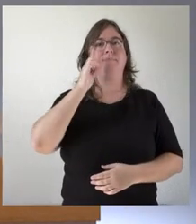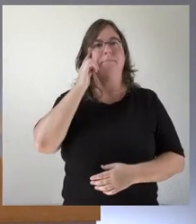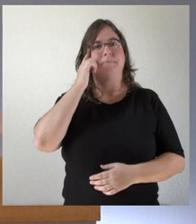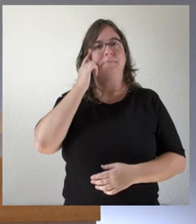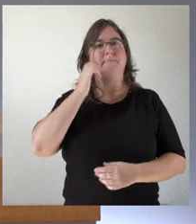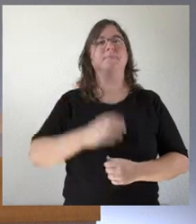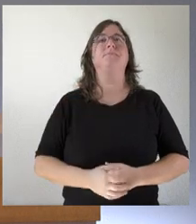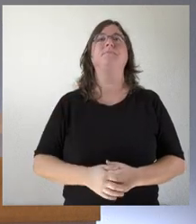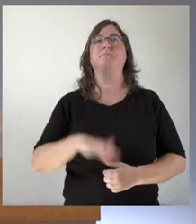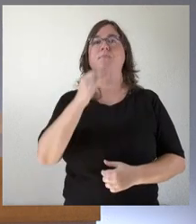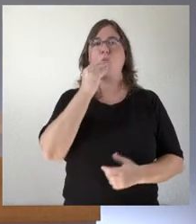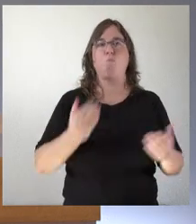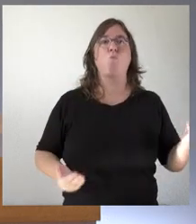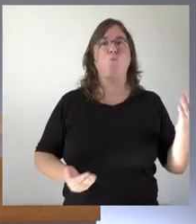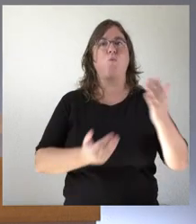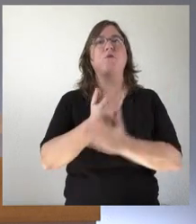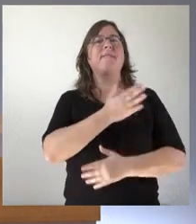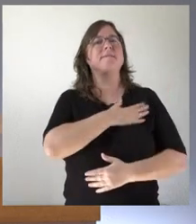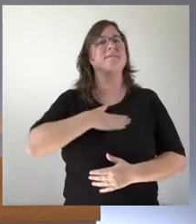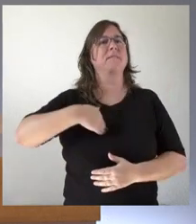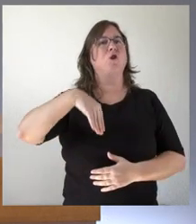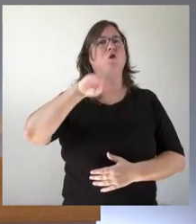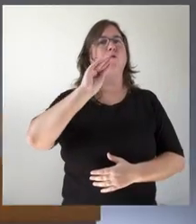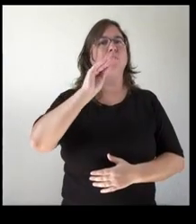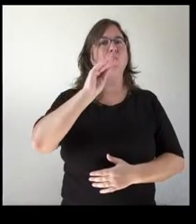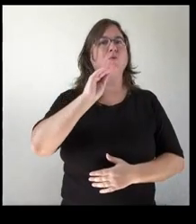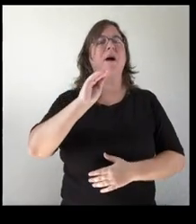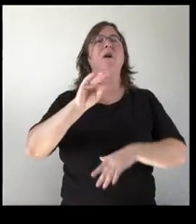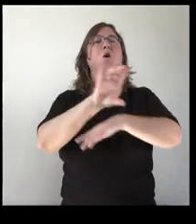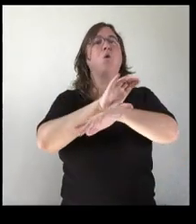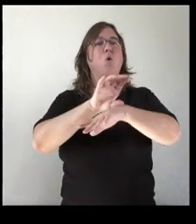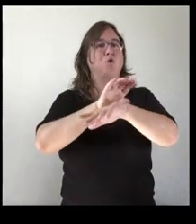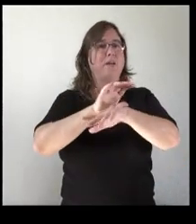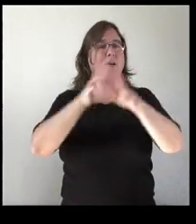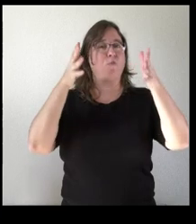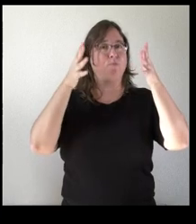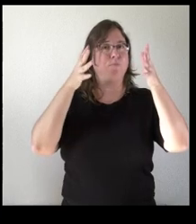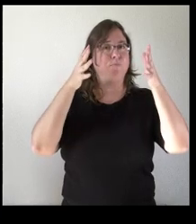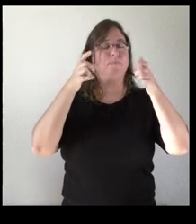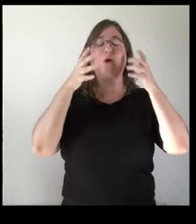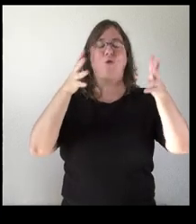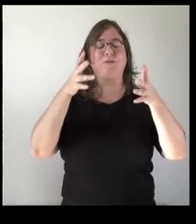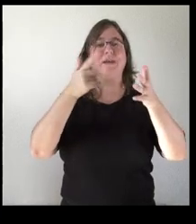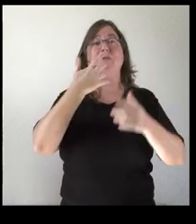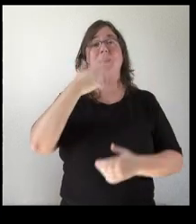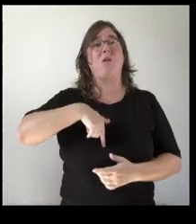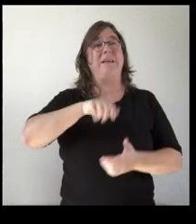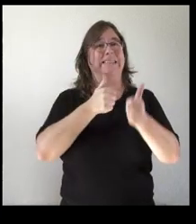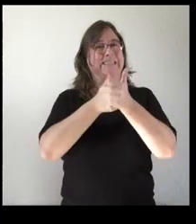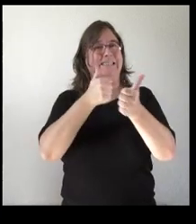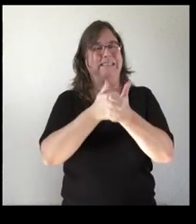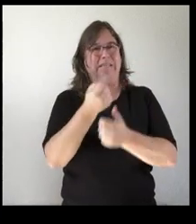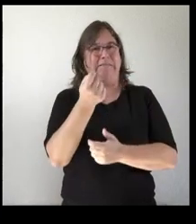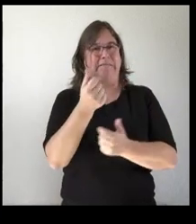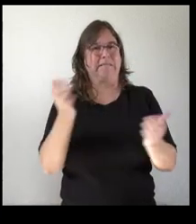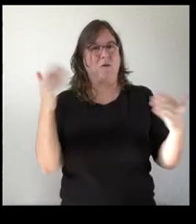Sí, buenos días yo le quería preguntar al consejero de la presidencia si en relación con esta escasez de secretarios que ha mencionado